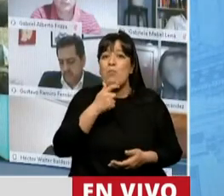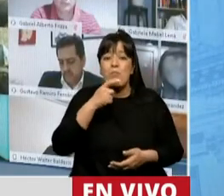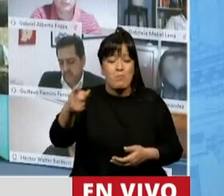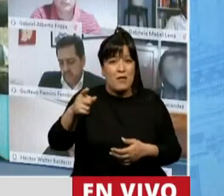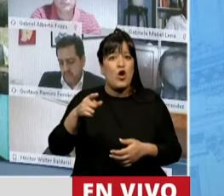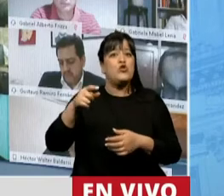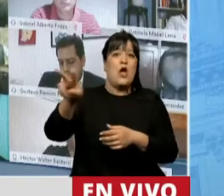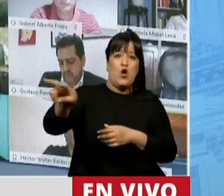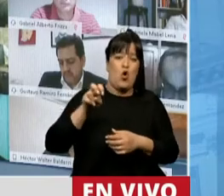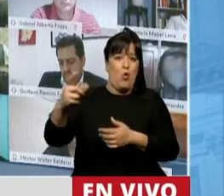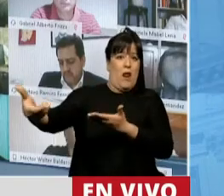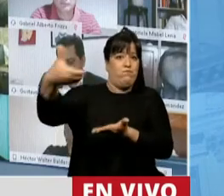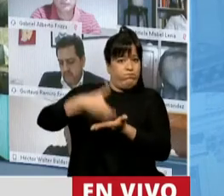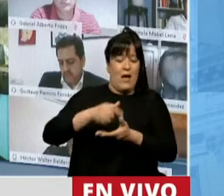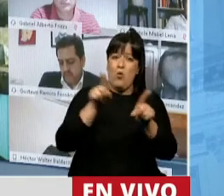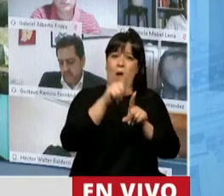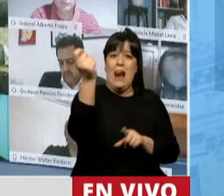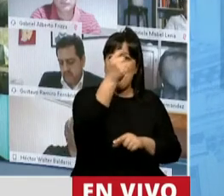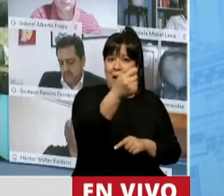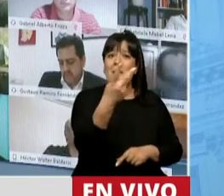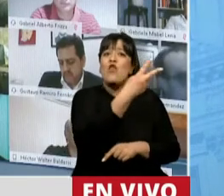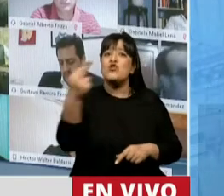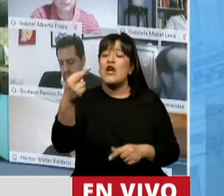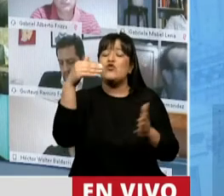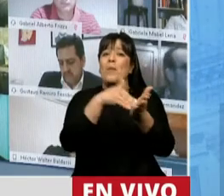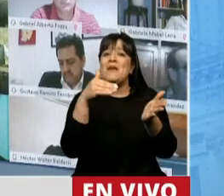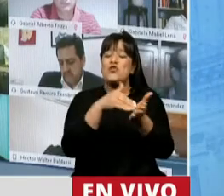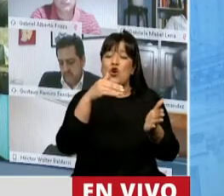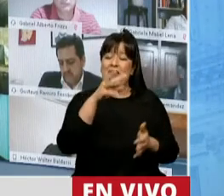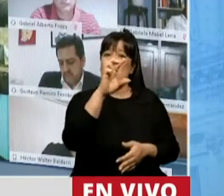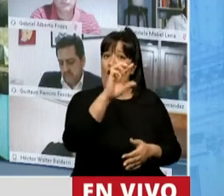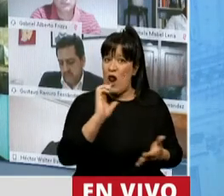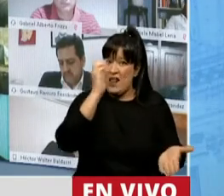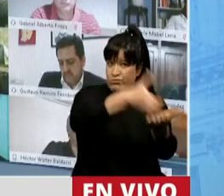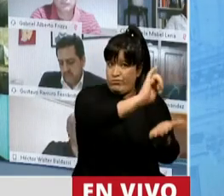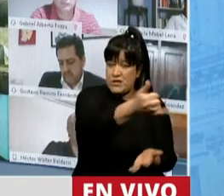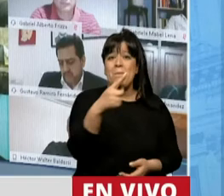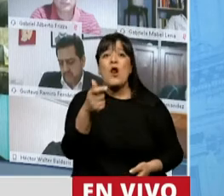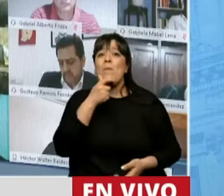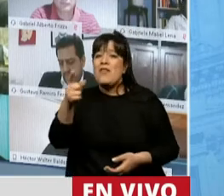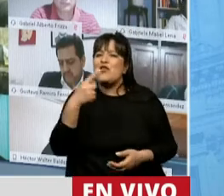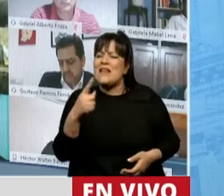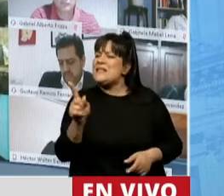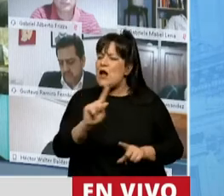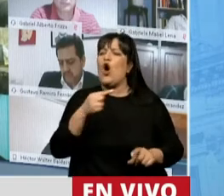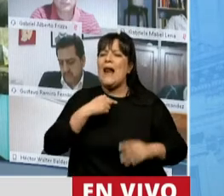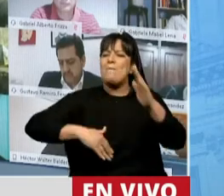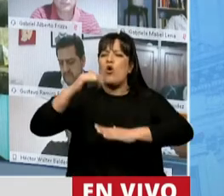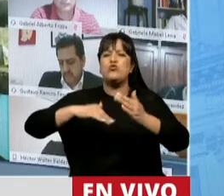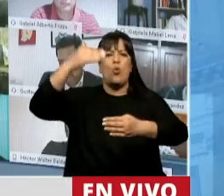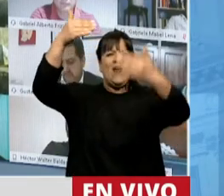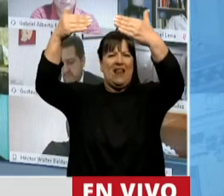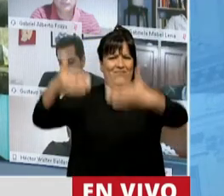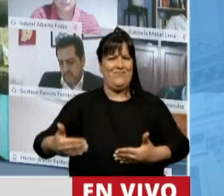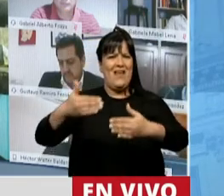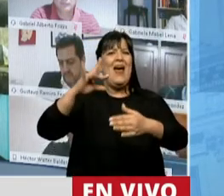contado, como hizo La Pampa, que cobró 500 millones de dólares de contado por esos perjuicios, la provincia de Mendoza dijo que queremos hacer un dique. Un dique